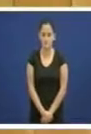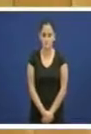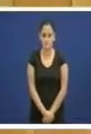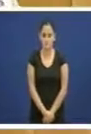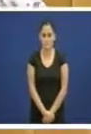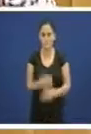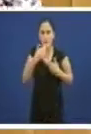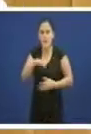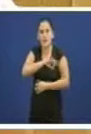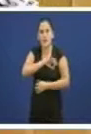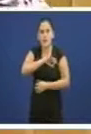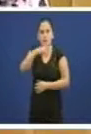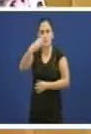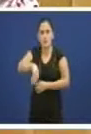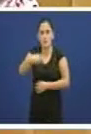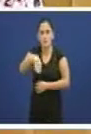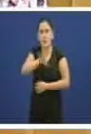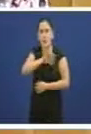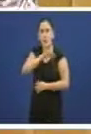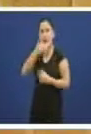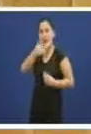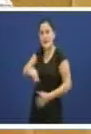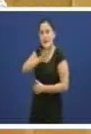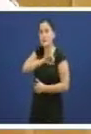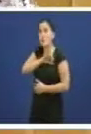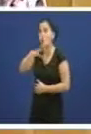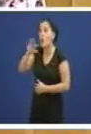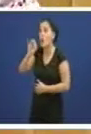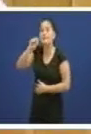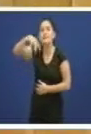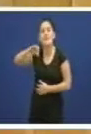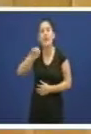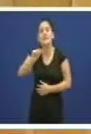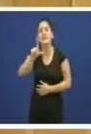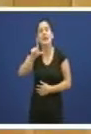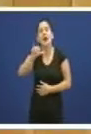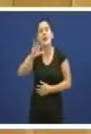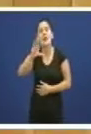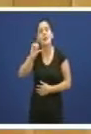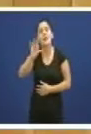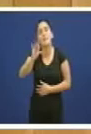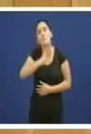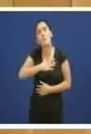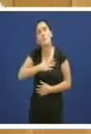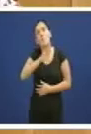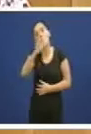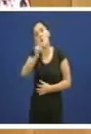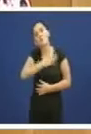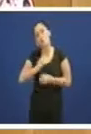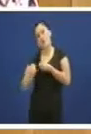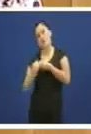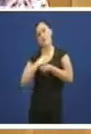señora presidenta e gracias señor Santalices por intentar evitar darme o mal trago de ser arrastrada polo señor Pose